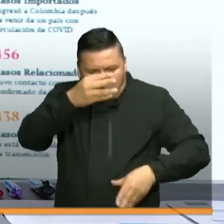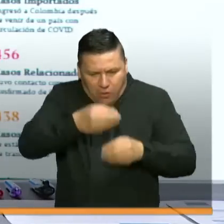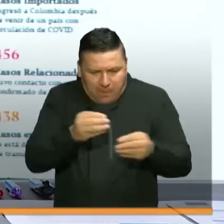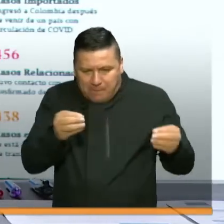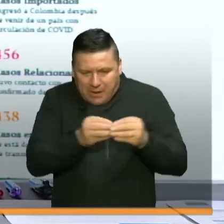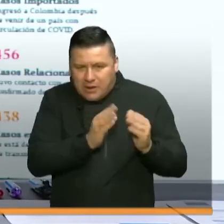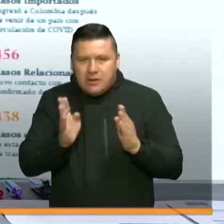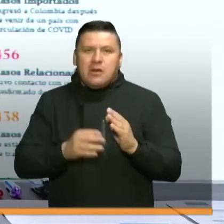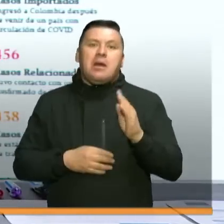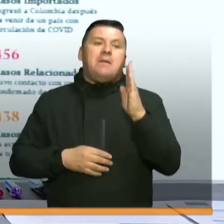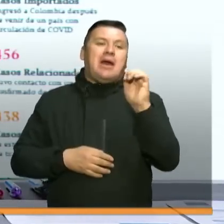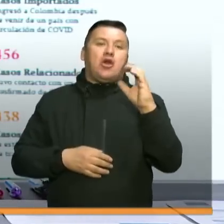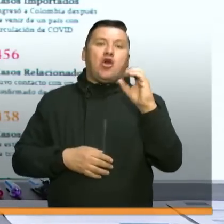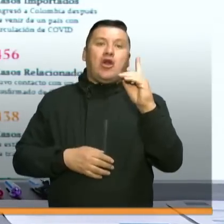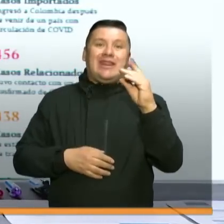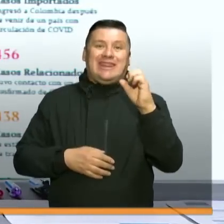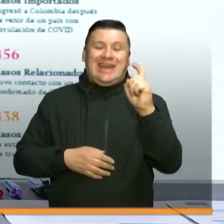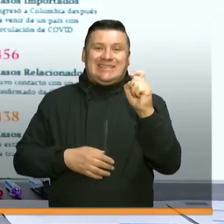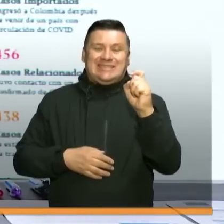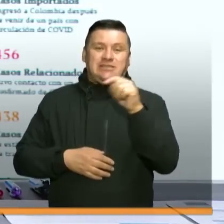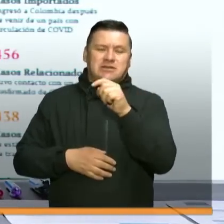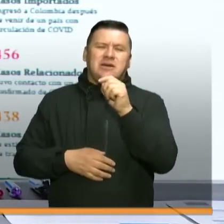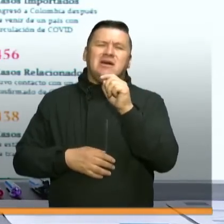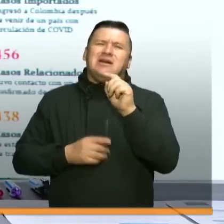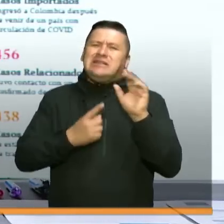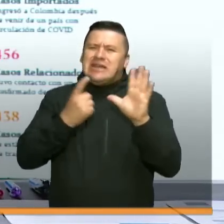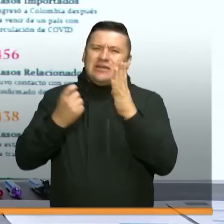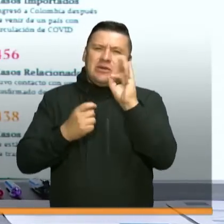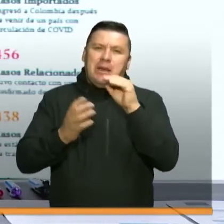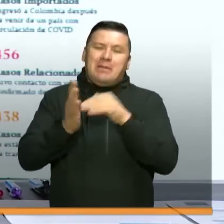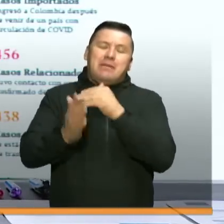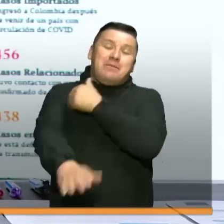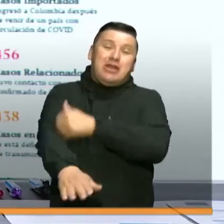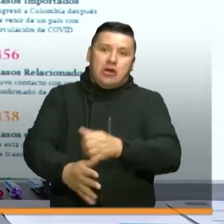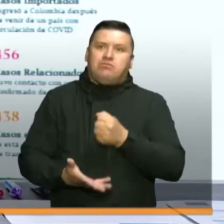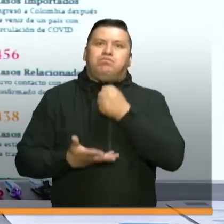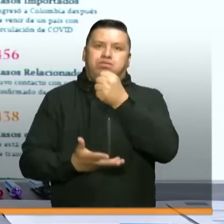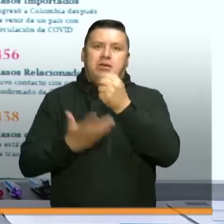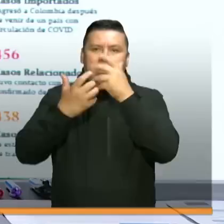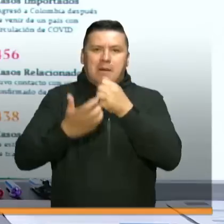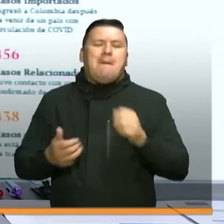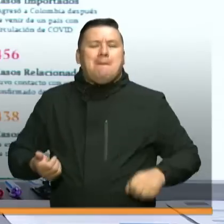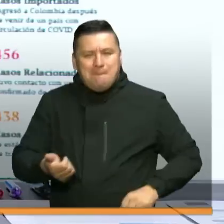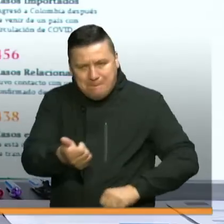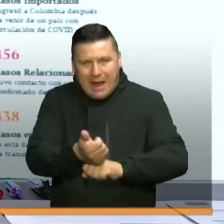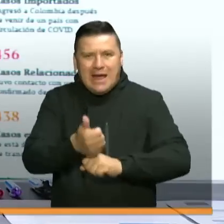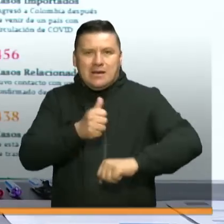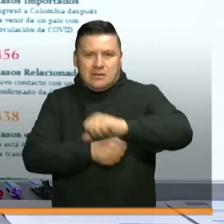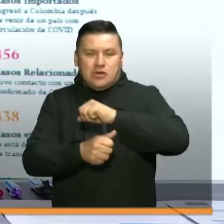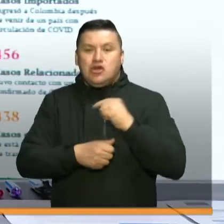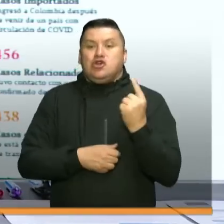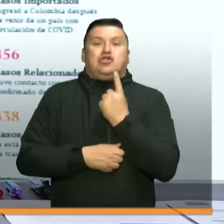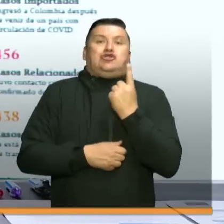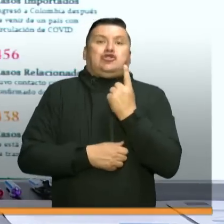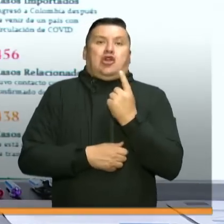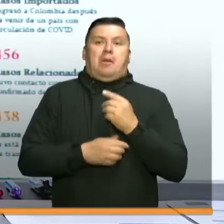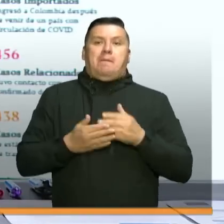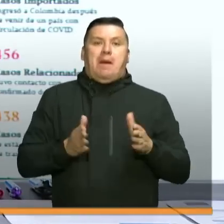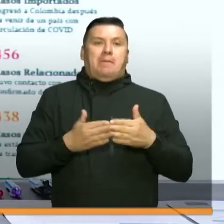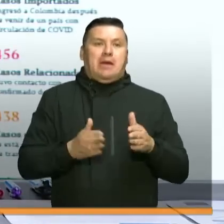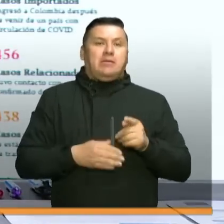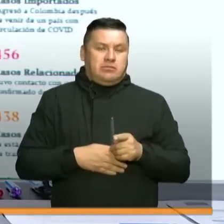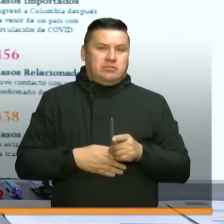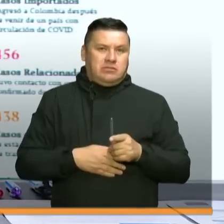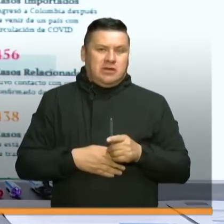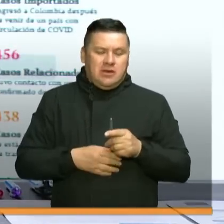los recursos de Banco Olde, de 650 mil millones, donde tenemos una línea para las micro y pequeñas, donde no solamente estamos habilitando,